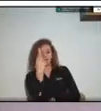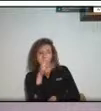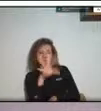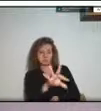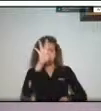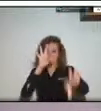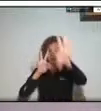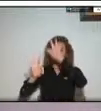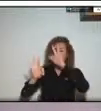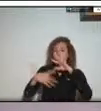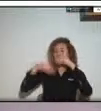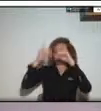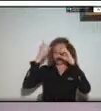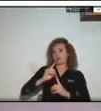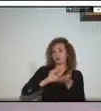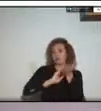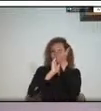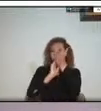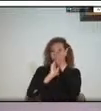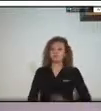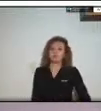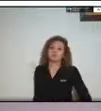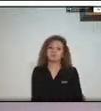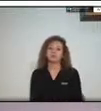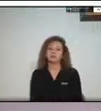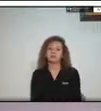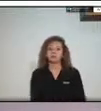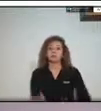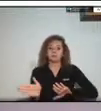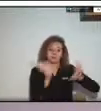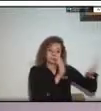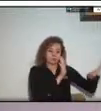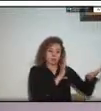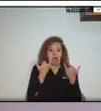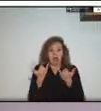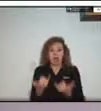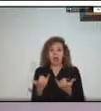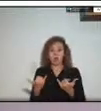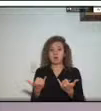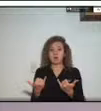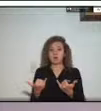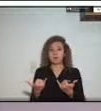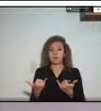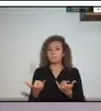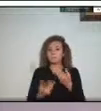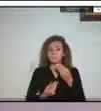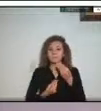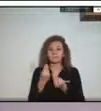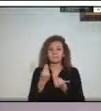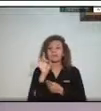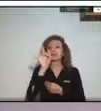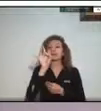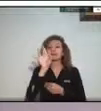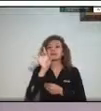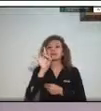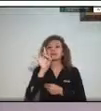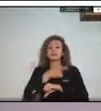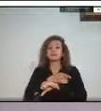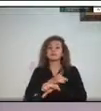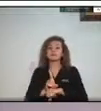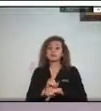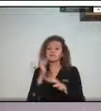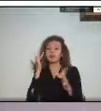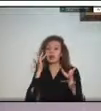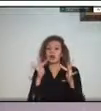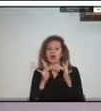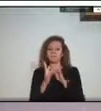bueno ahora pasamos a un espacio tenemos 15 minutos para preguntas entonces vamos a dar